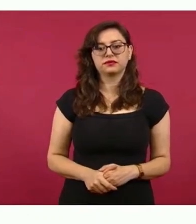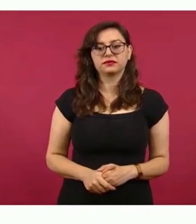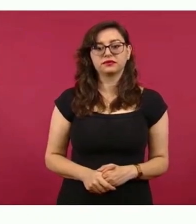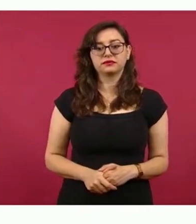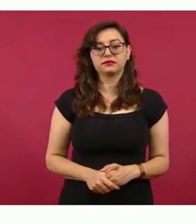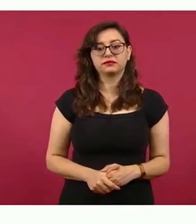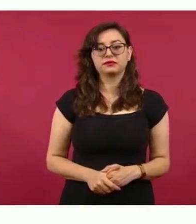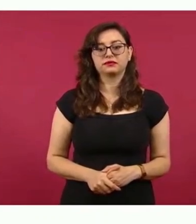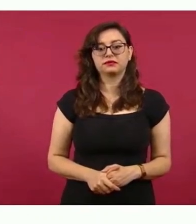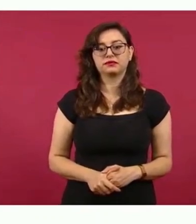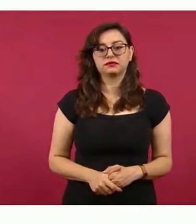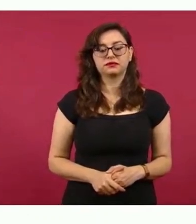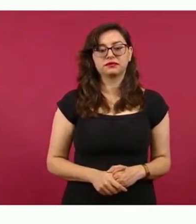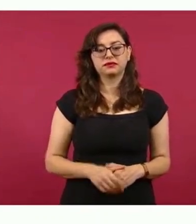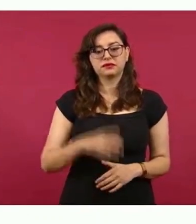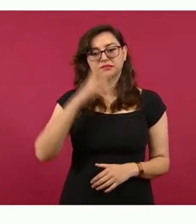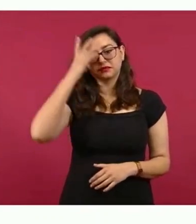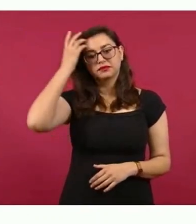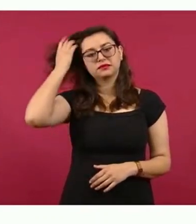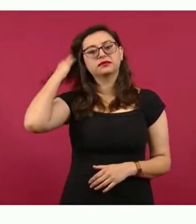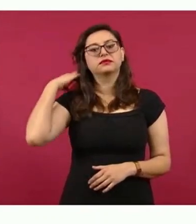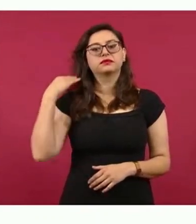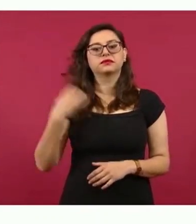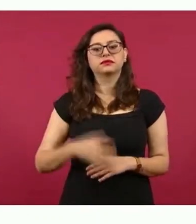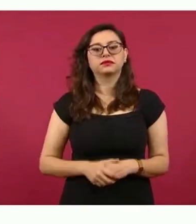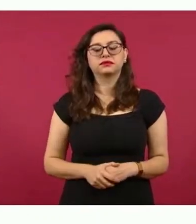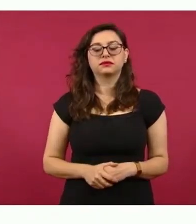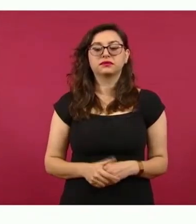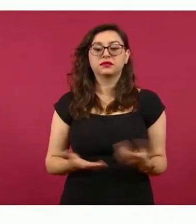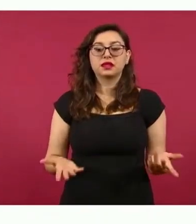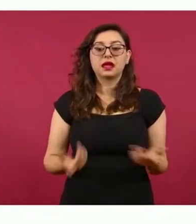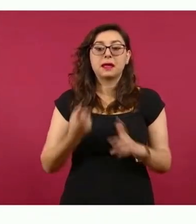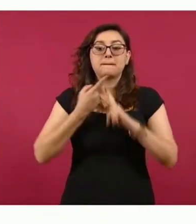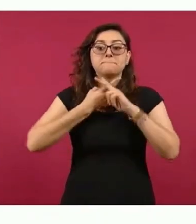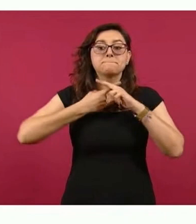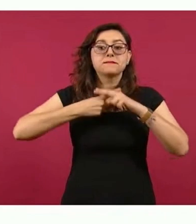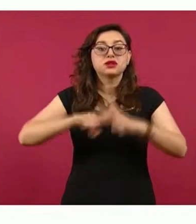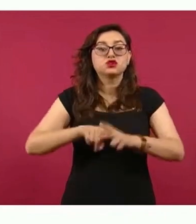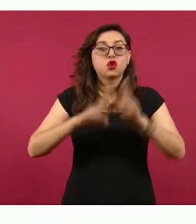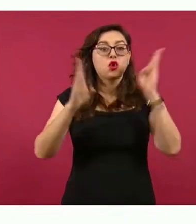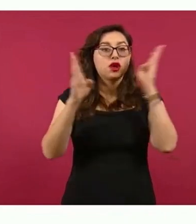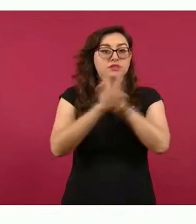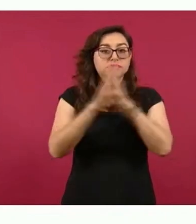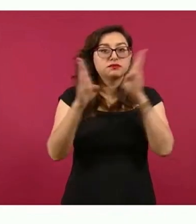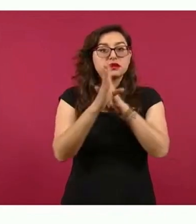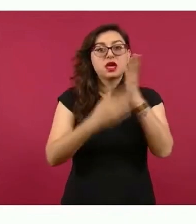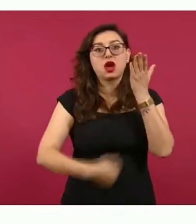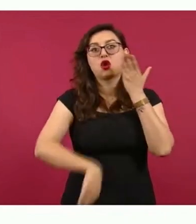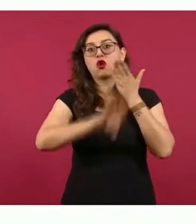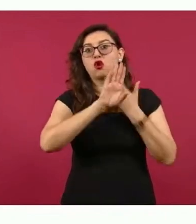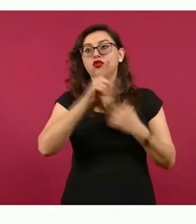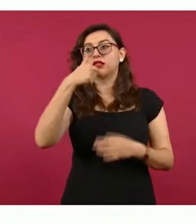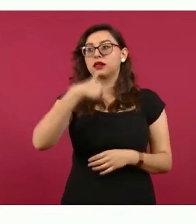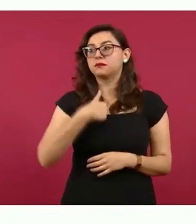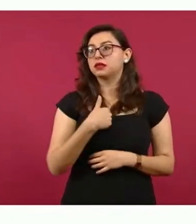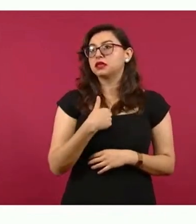Esto fue 1979. ¿Tiene cuántos años? Ayúdenme.